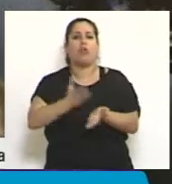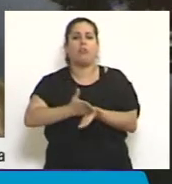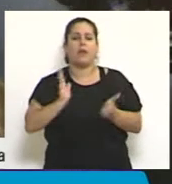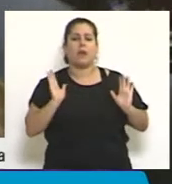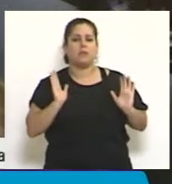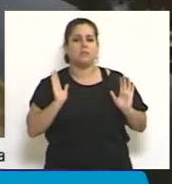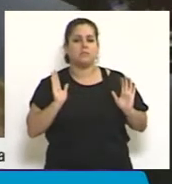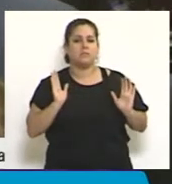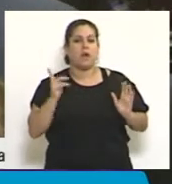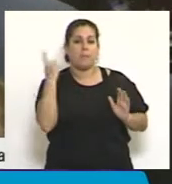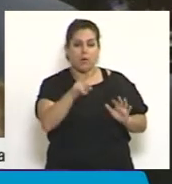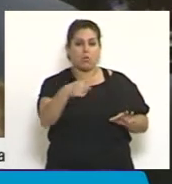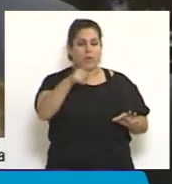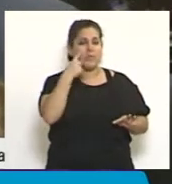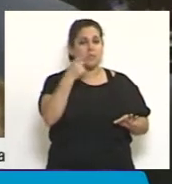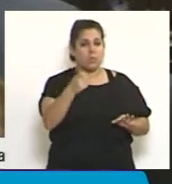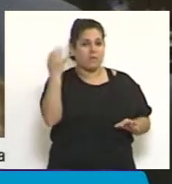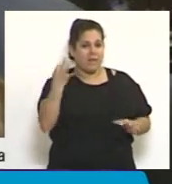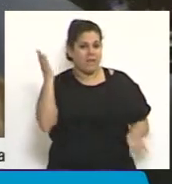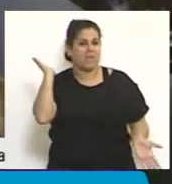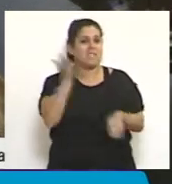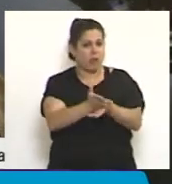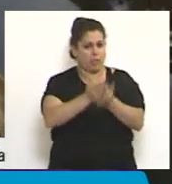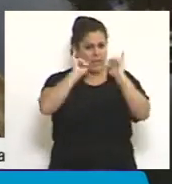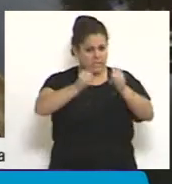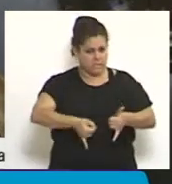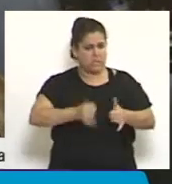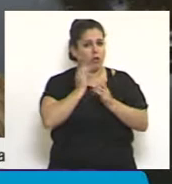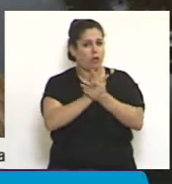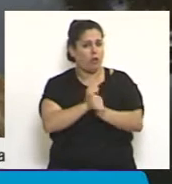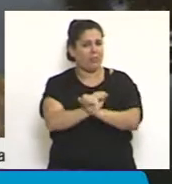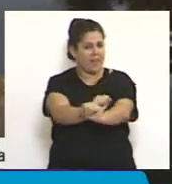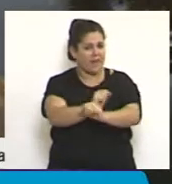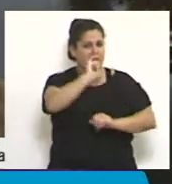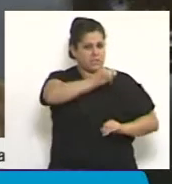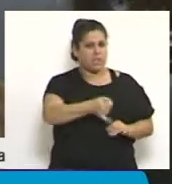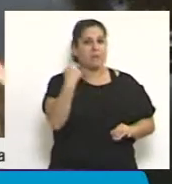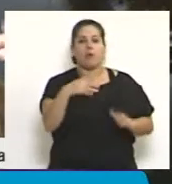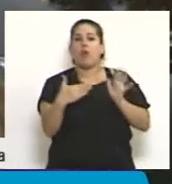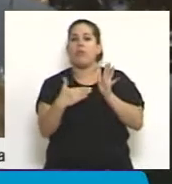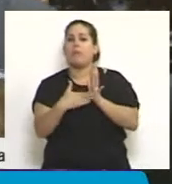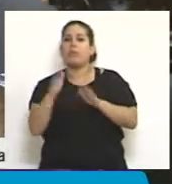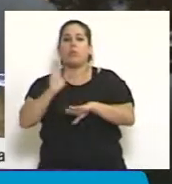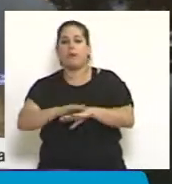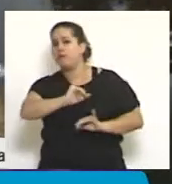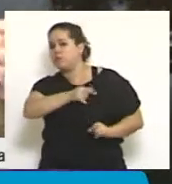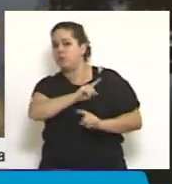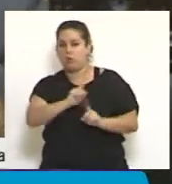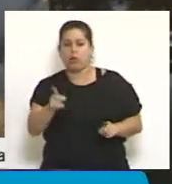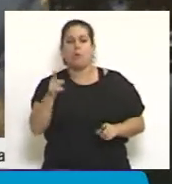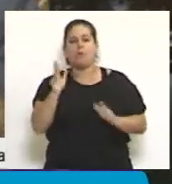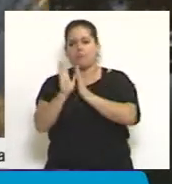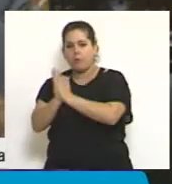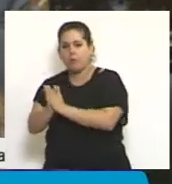Pero fíjense que está bien que se condene, pero que se condene teniendo en cuenta si es culpable o no. Diputado, por favor,